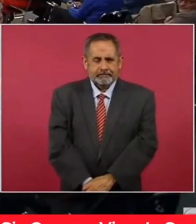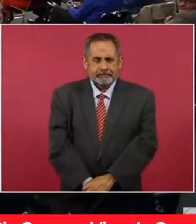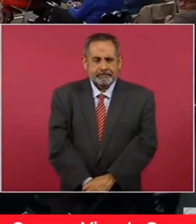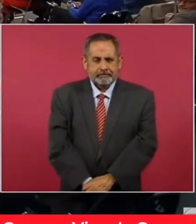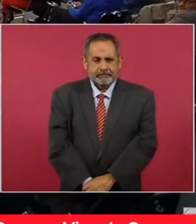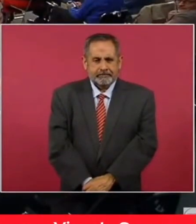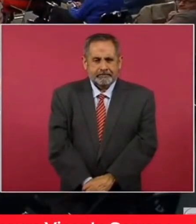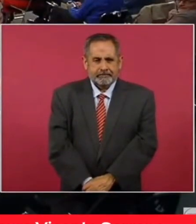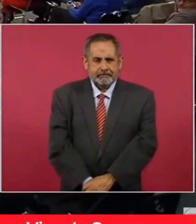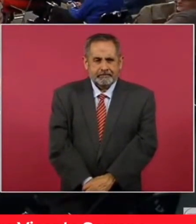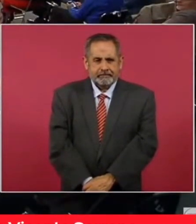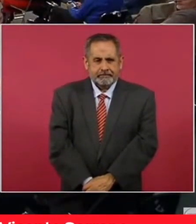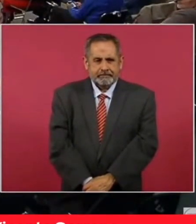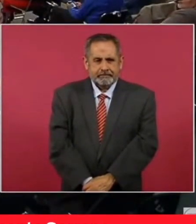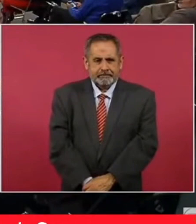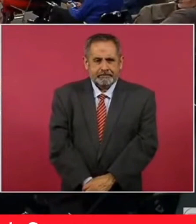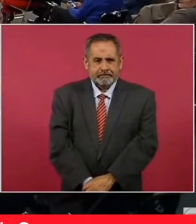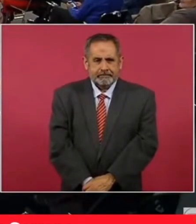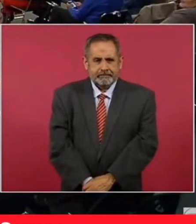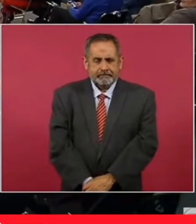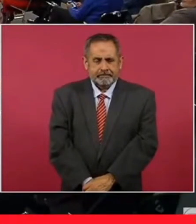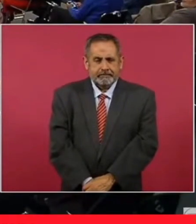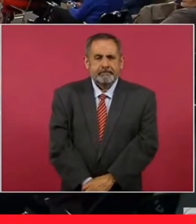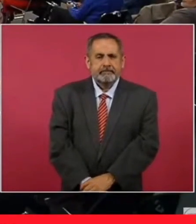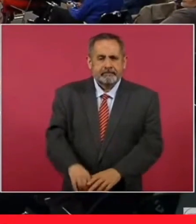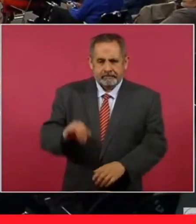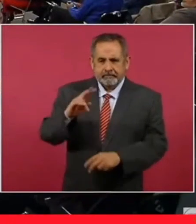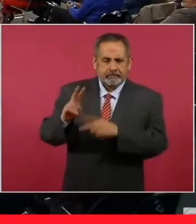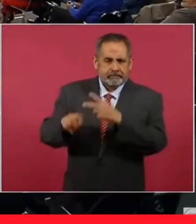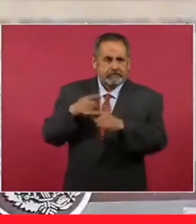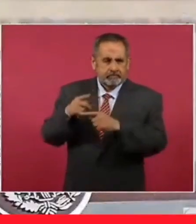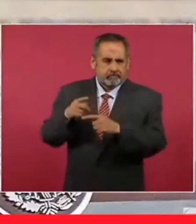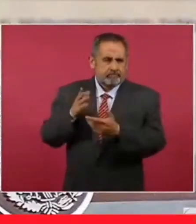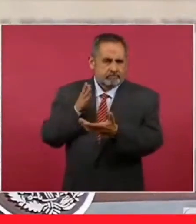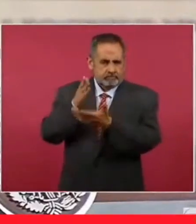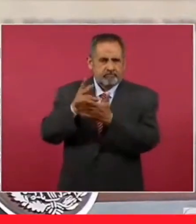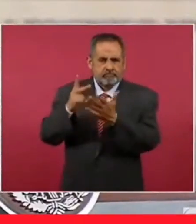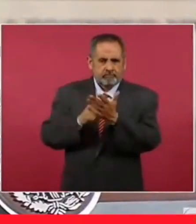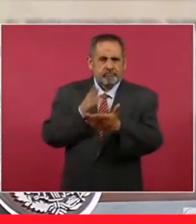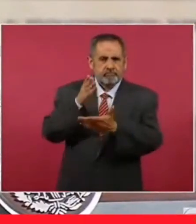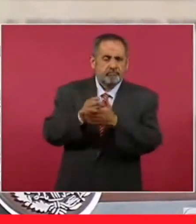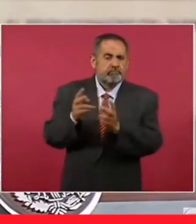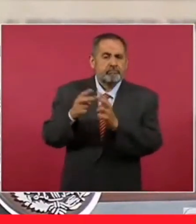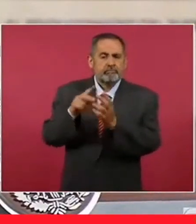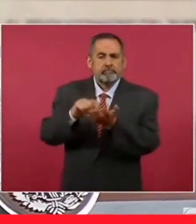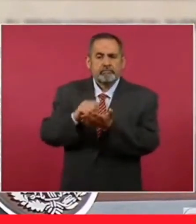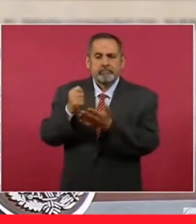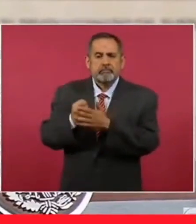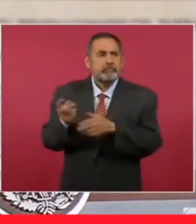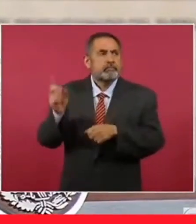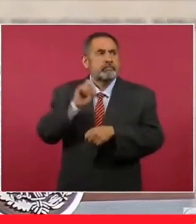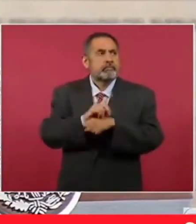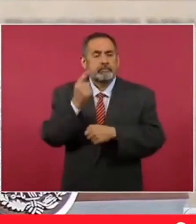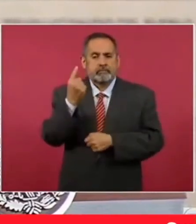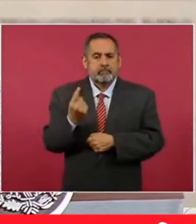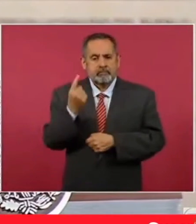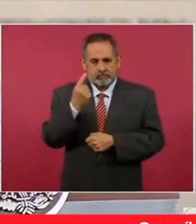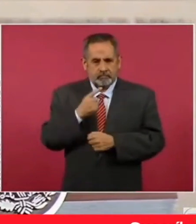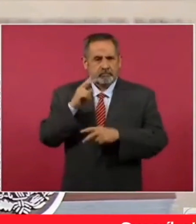Sí, voy a estar allá. Voy a regresar a Tamaulipas el día primero.